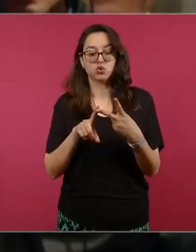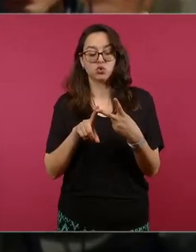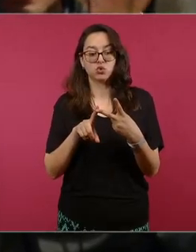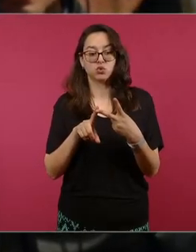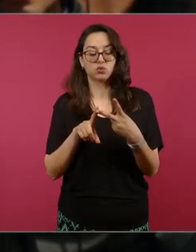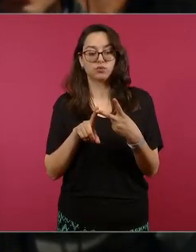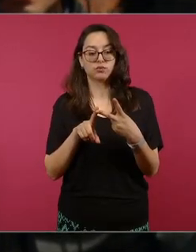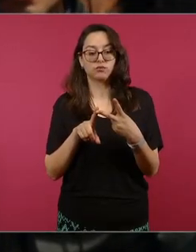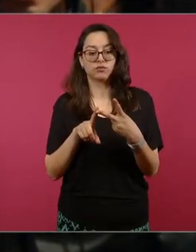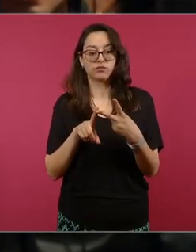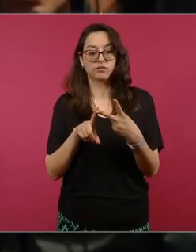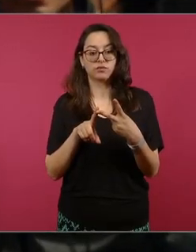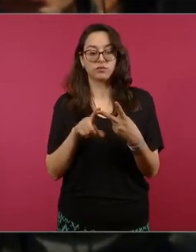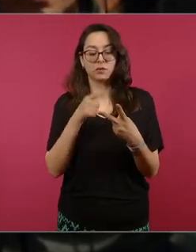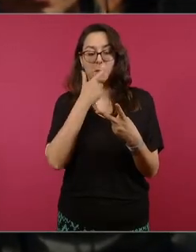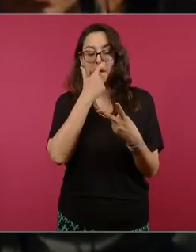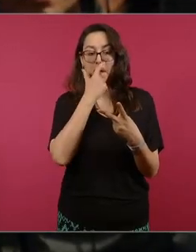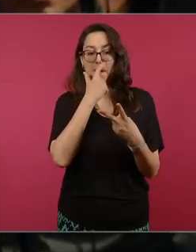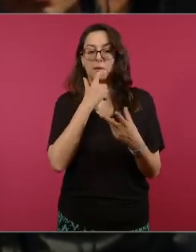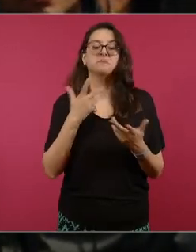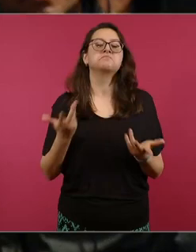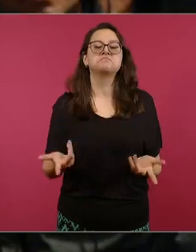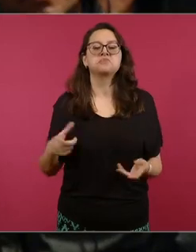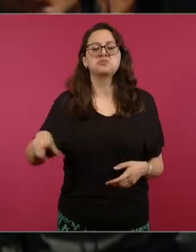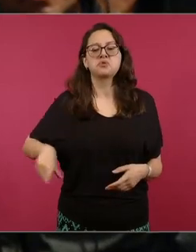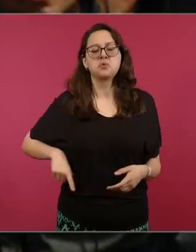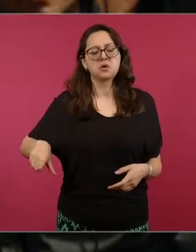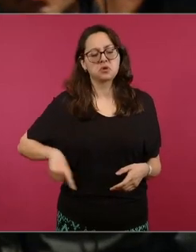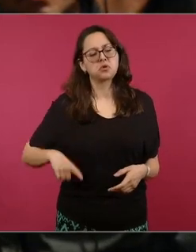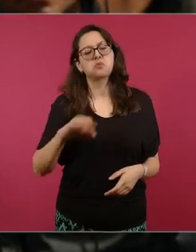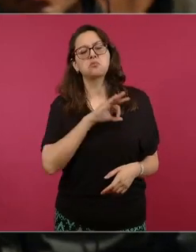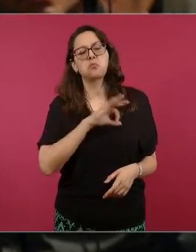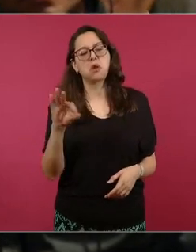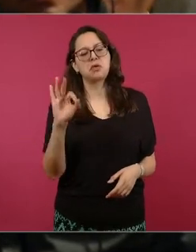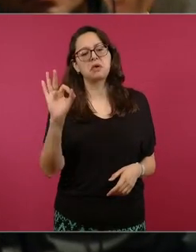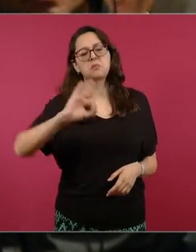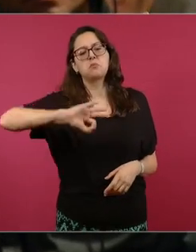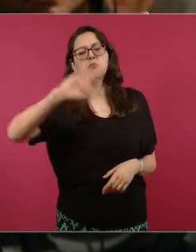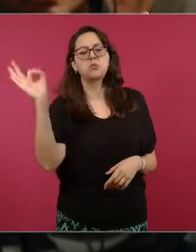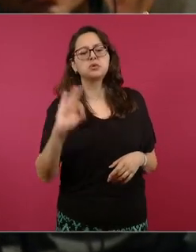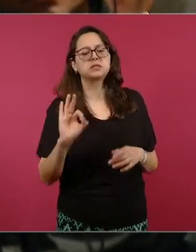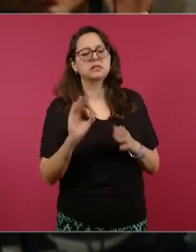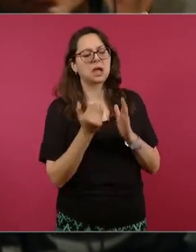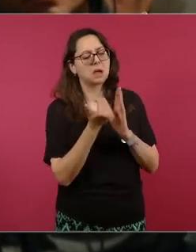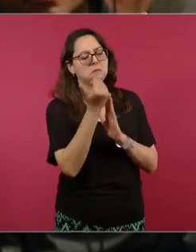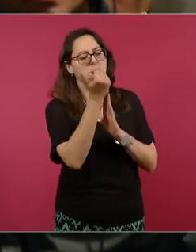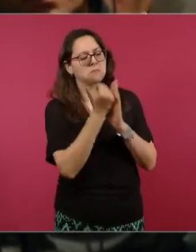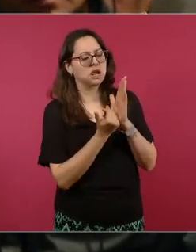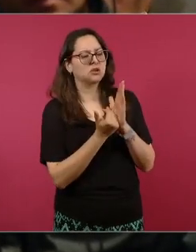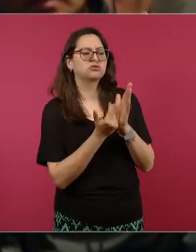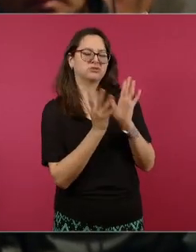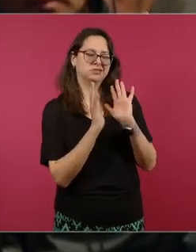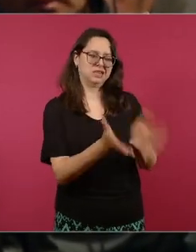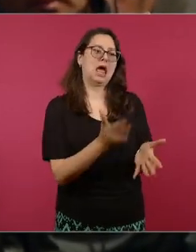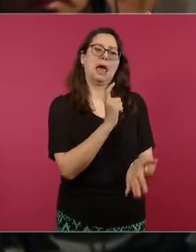cuánto está usted dispuesto a descontarle a salinas pliego para que ya pague lo que debe